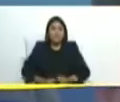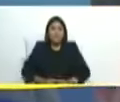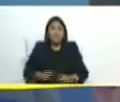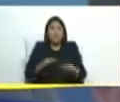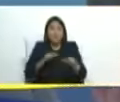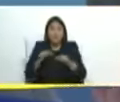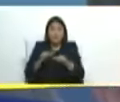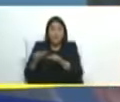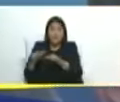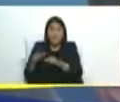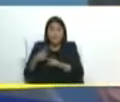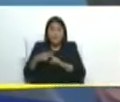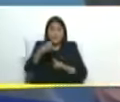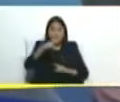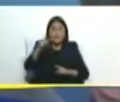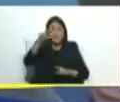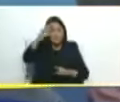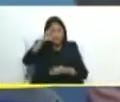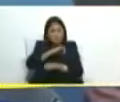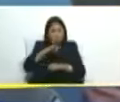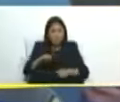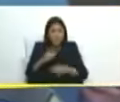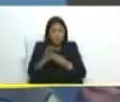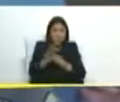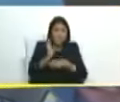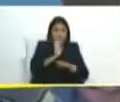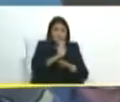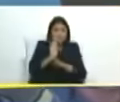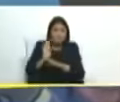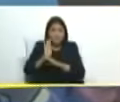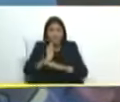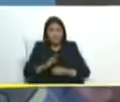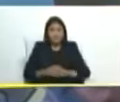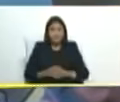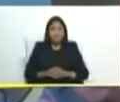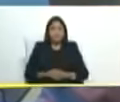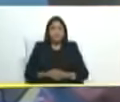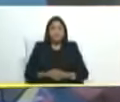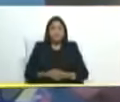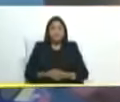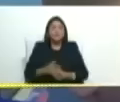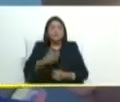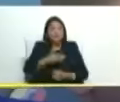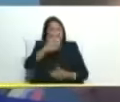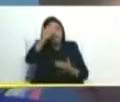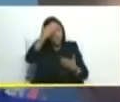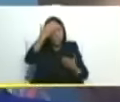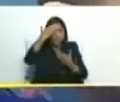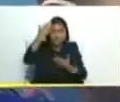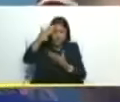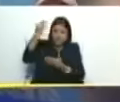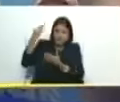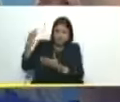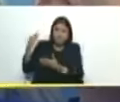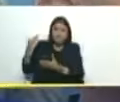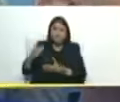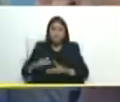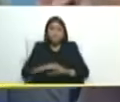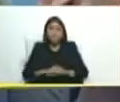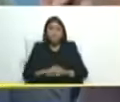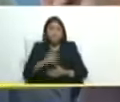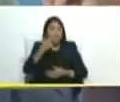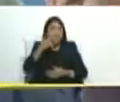militar y de seguridad allá los saludé muy